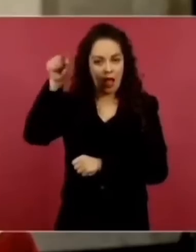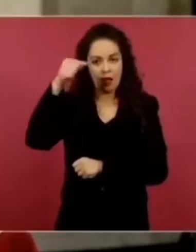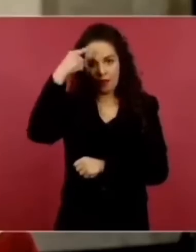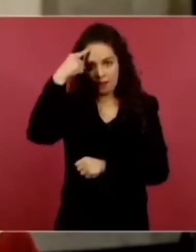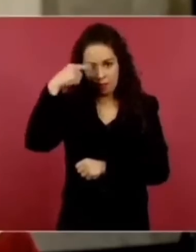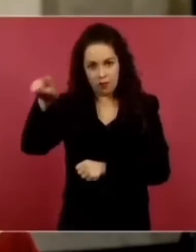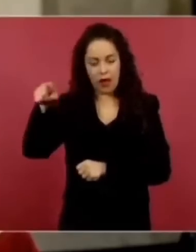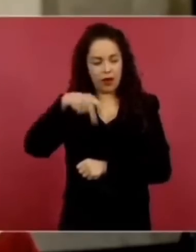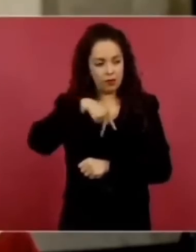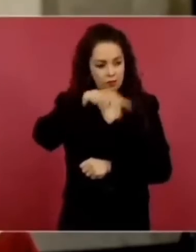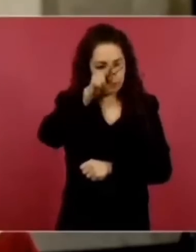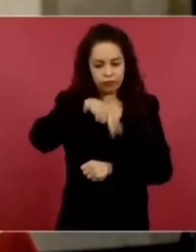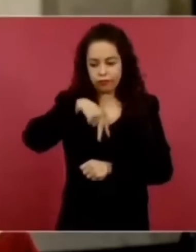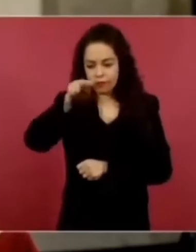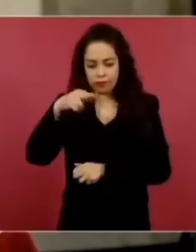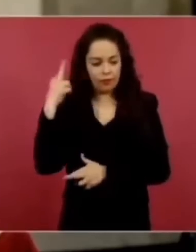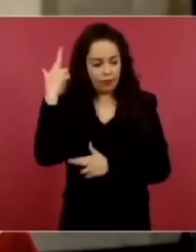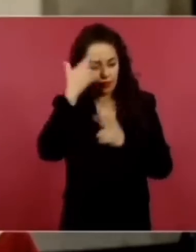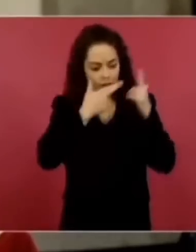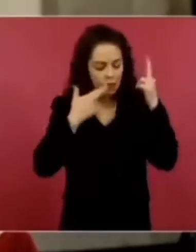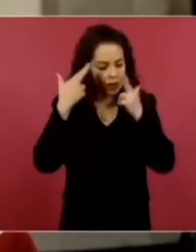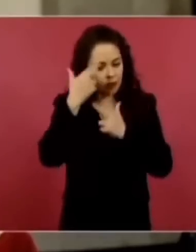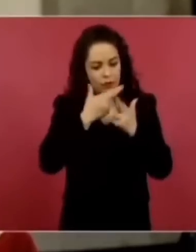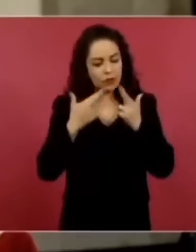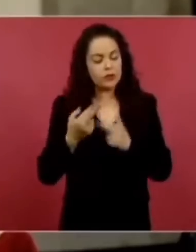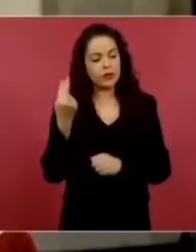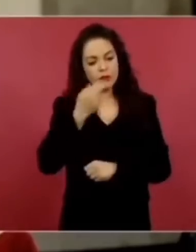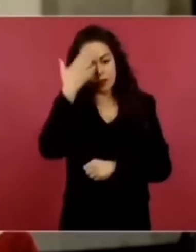recorridos para verificar la información.